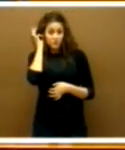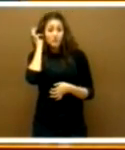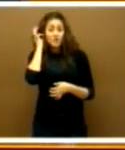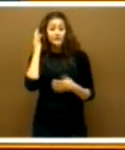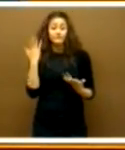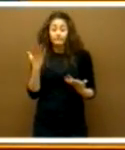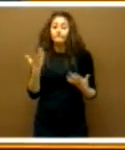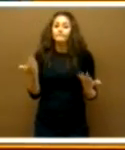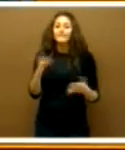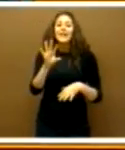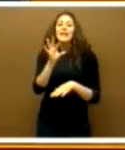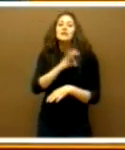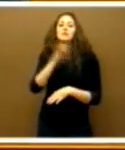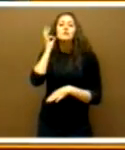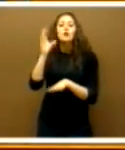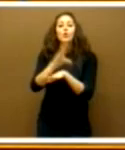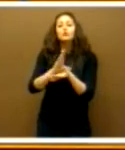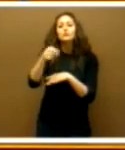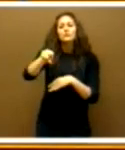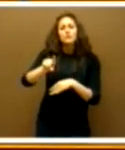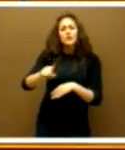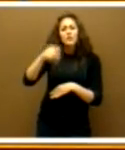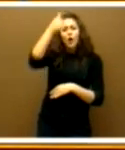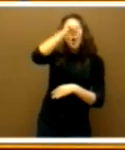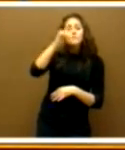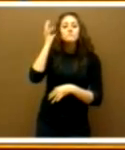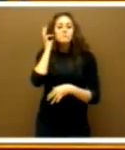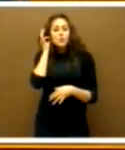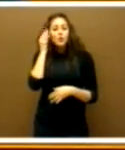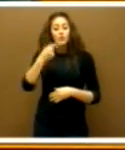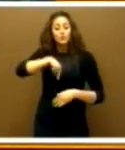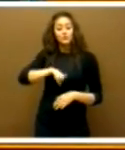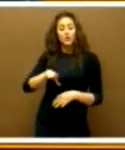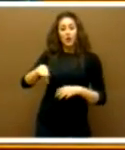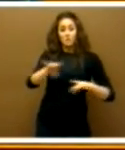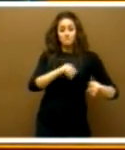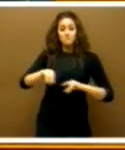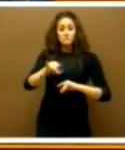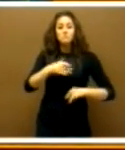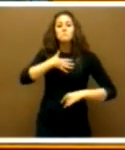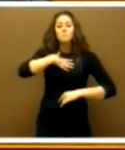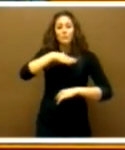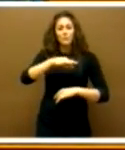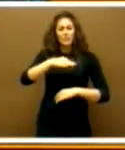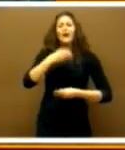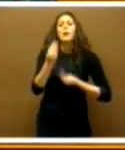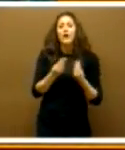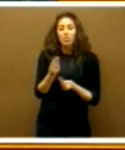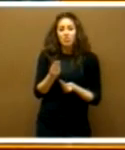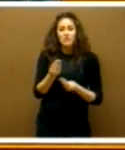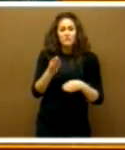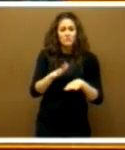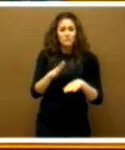tanto, señora consejera, ¿qué van a hacer para que los hombres y mujeres de nuestra región puedan conciliar? Y, además,